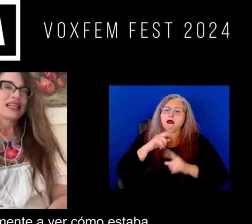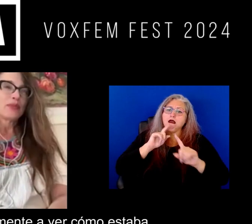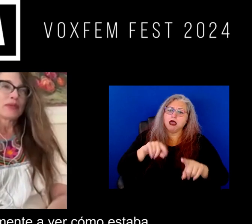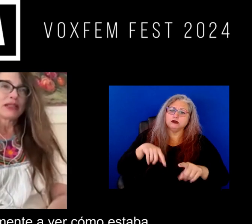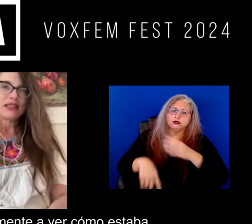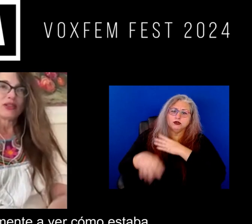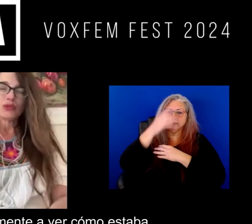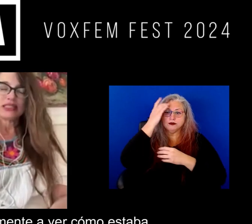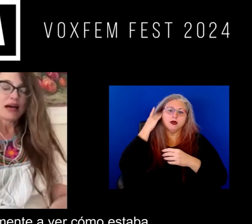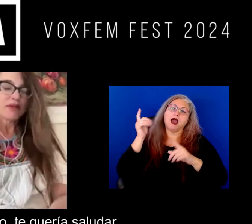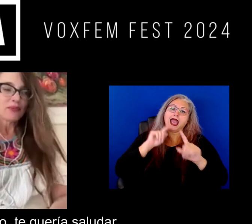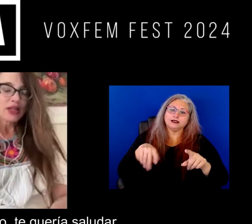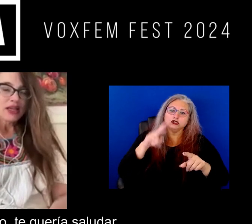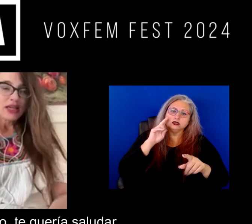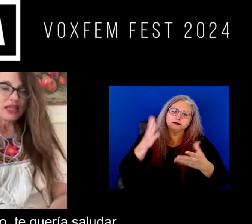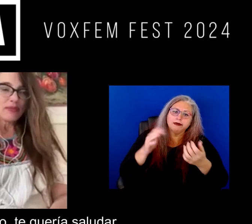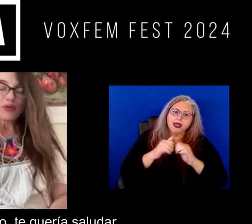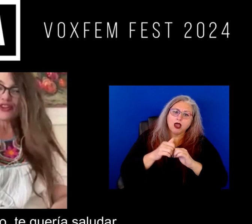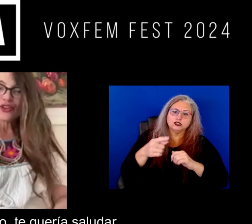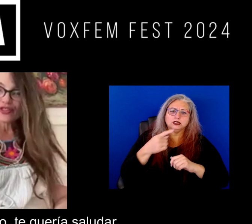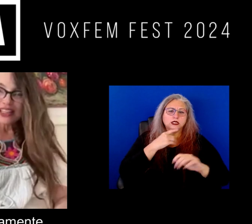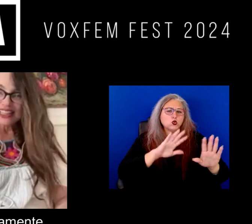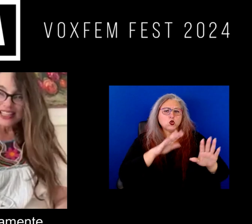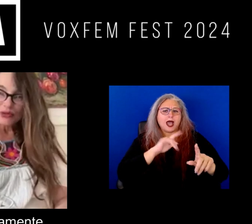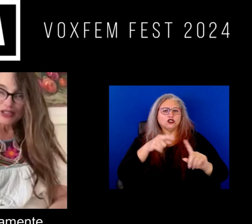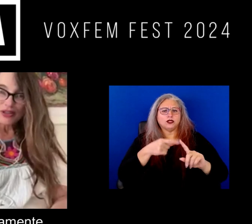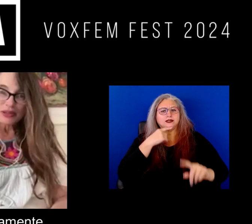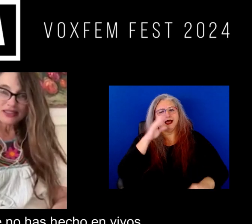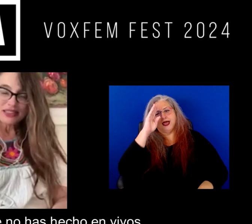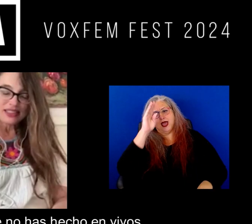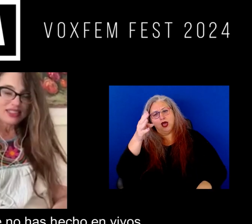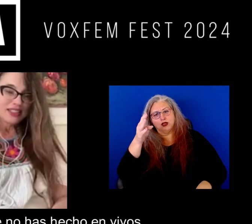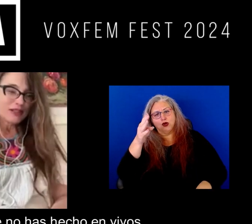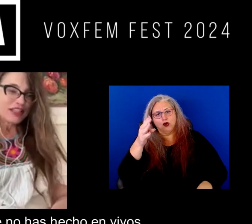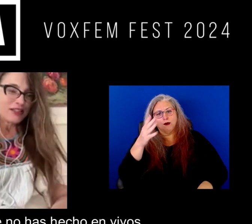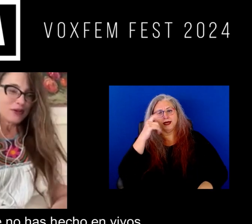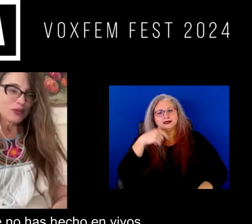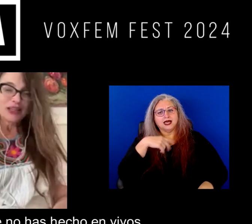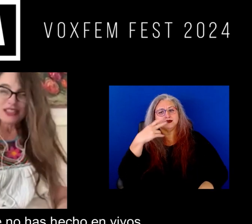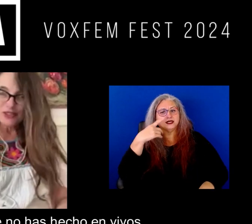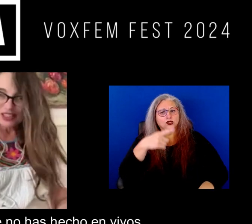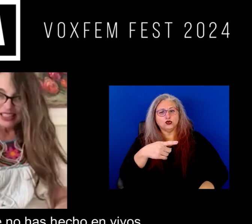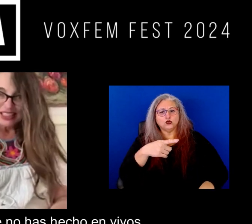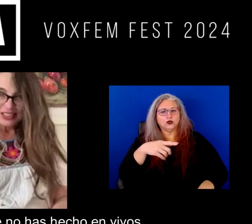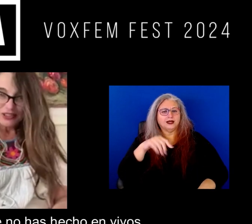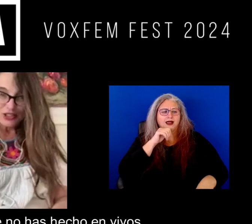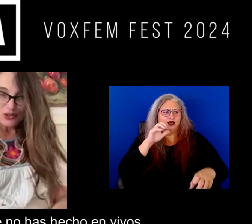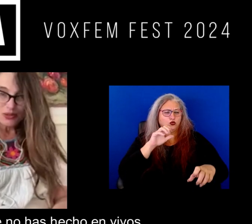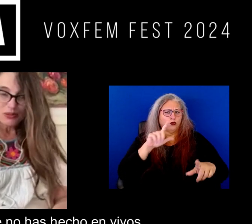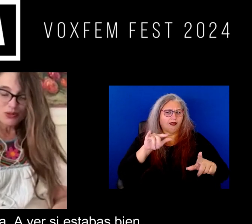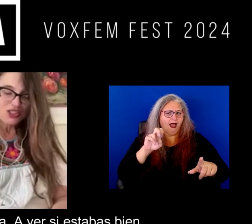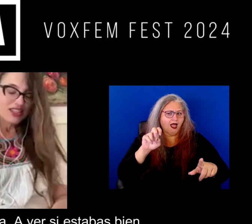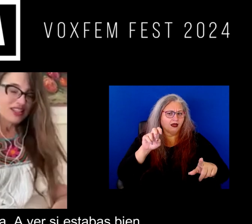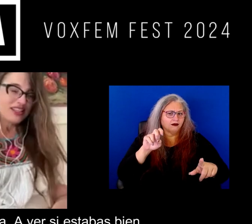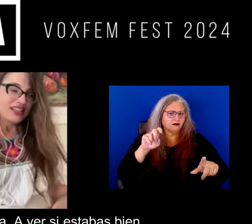contesté rápidamente a ver cómo estaba y me dice no, no te quería saludar solamente porque he visto que no has